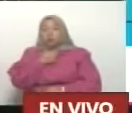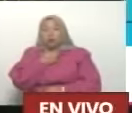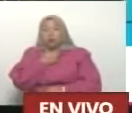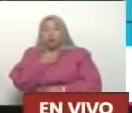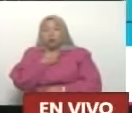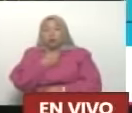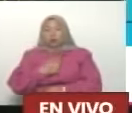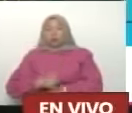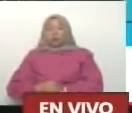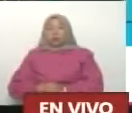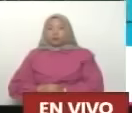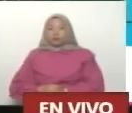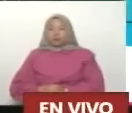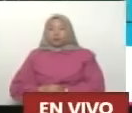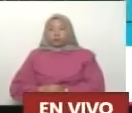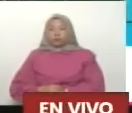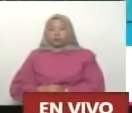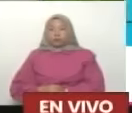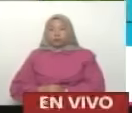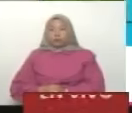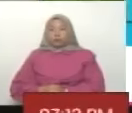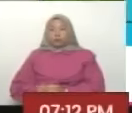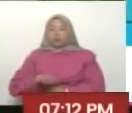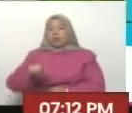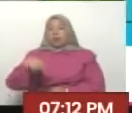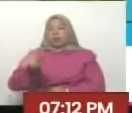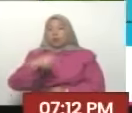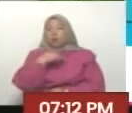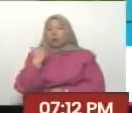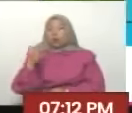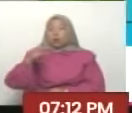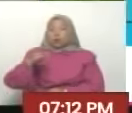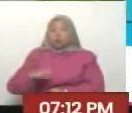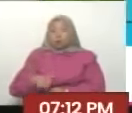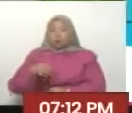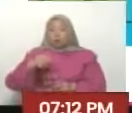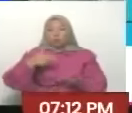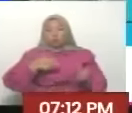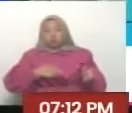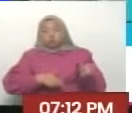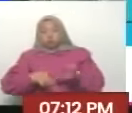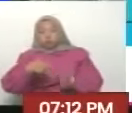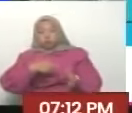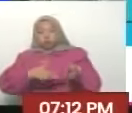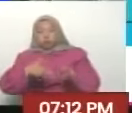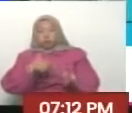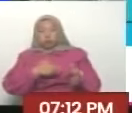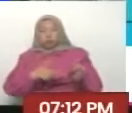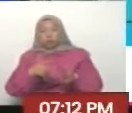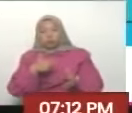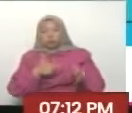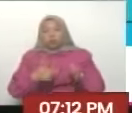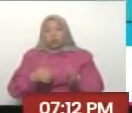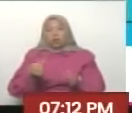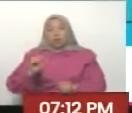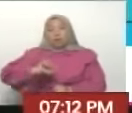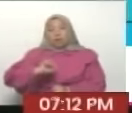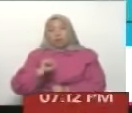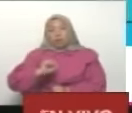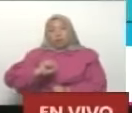después de ser asesinados por unos sicarios de la oligarquía bogotana